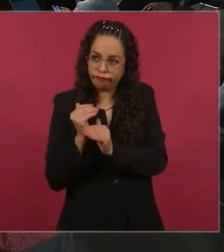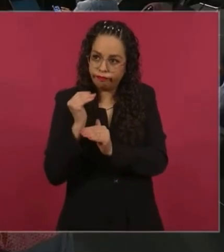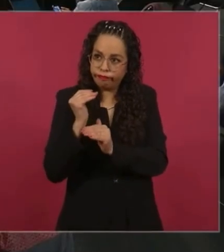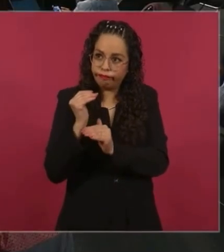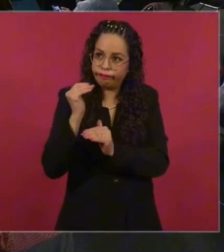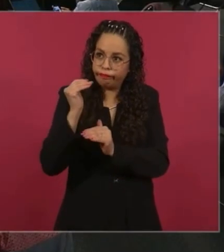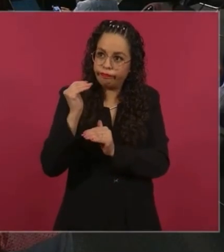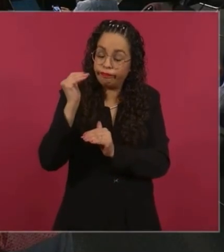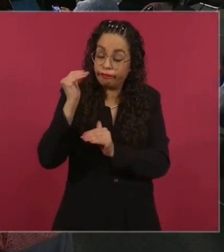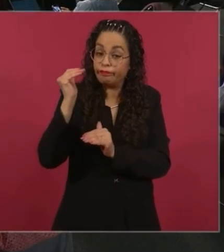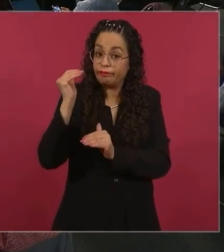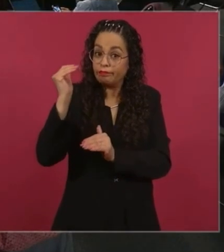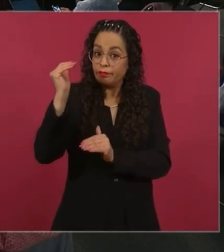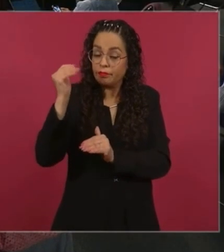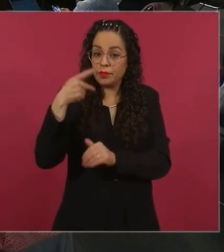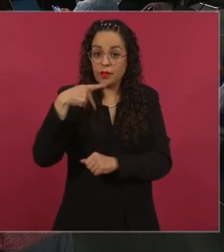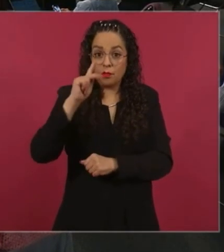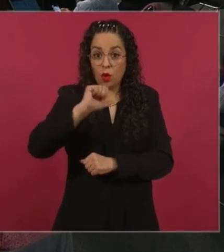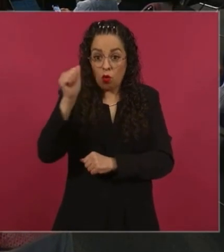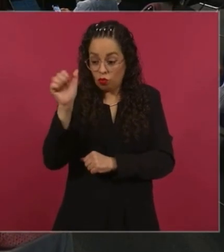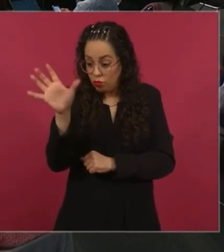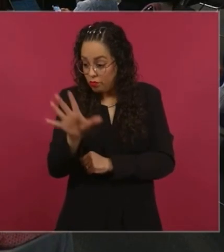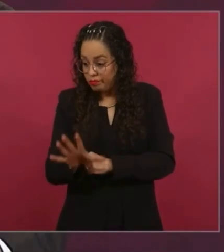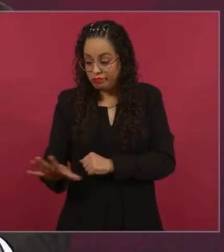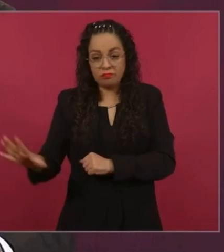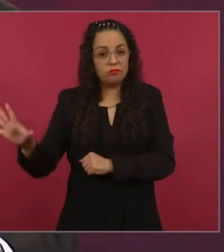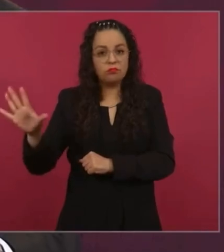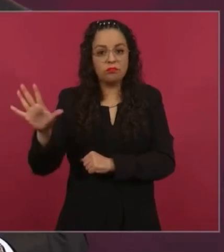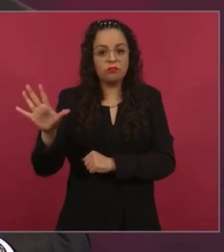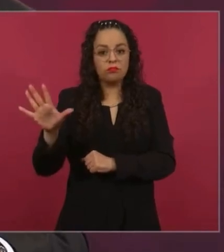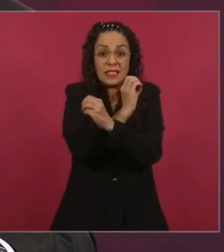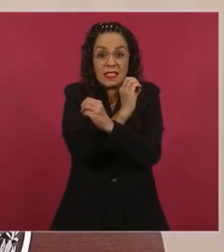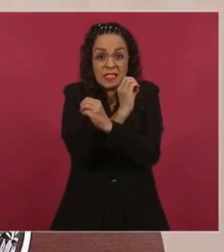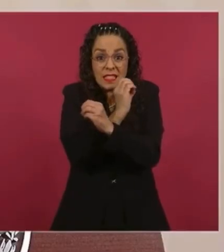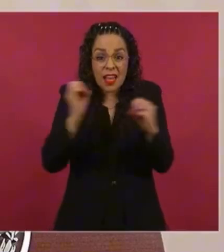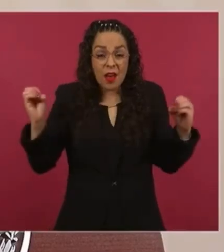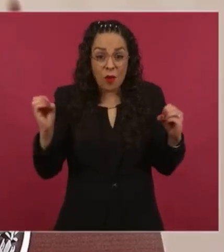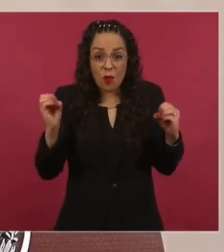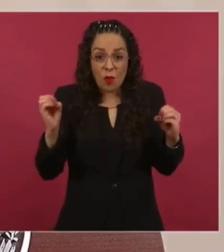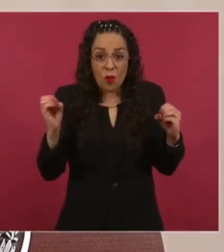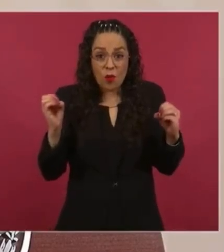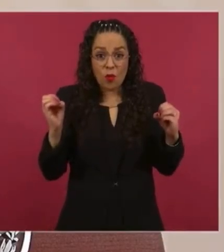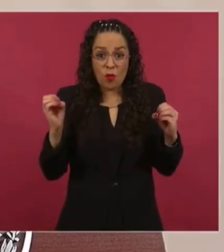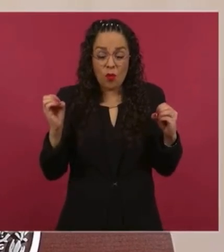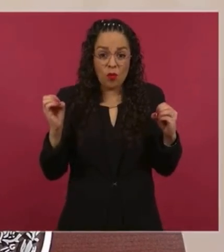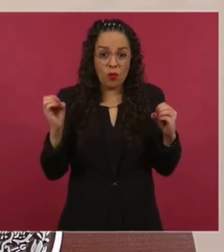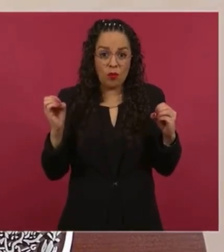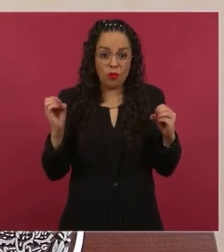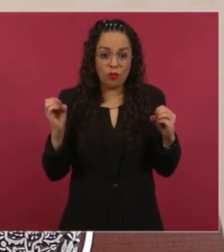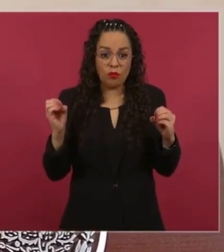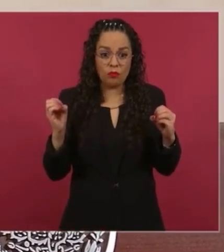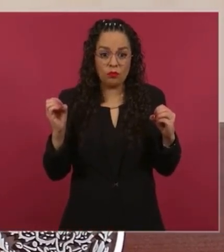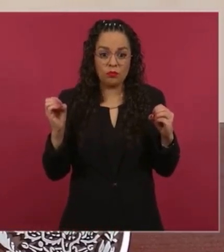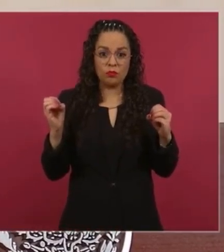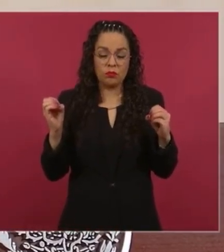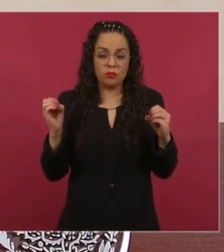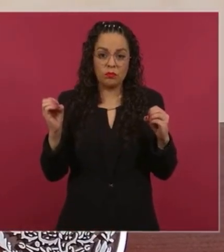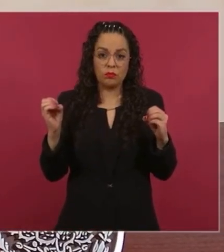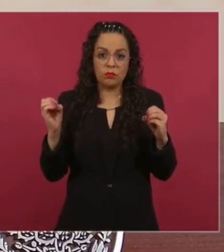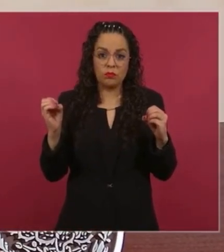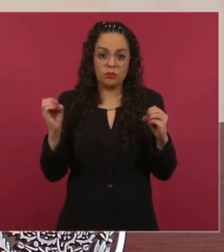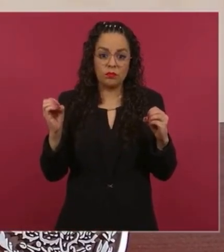del sur-sureste, cero crecimiento. Y lo mismo en las zonas turísticas,